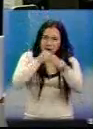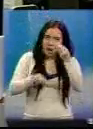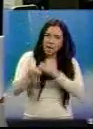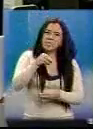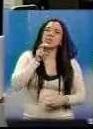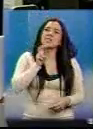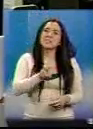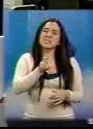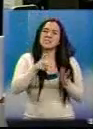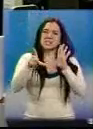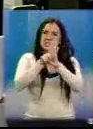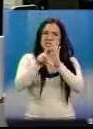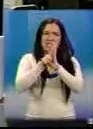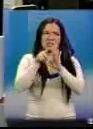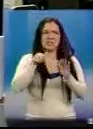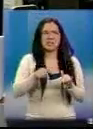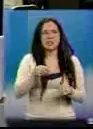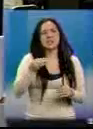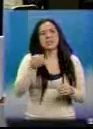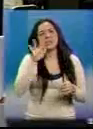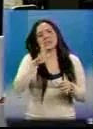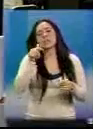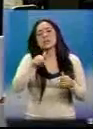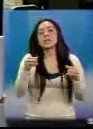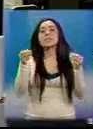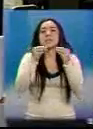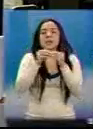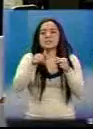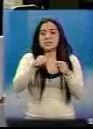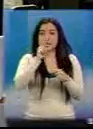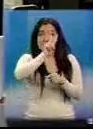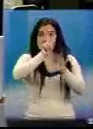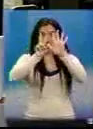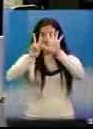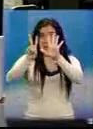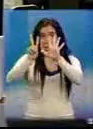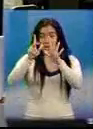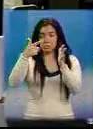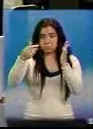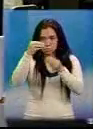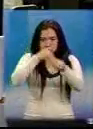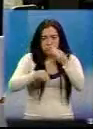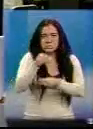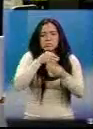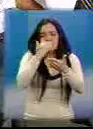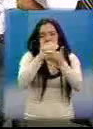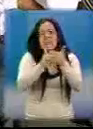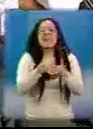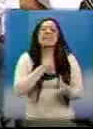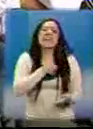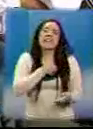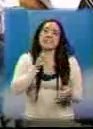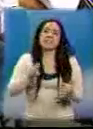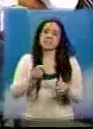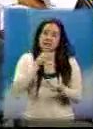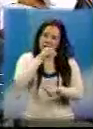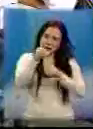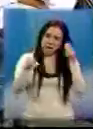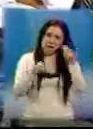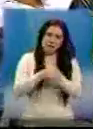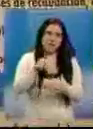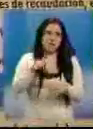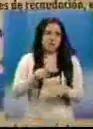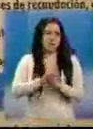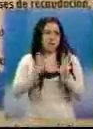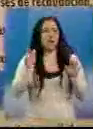está lista. Este proyecto tiene 27 artículos que cambiaría nuestra Carta Magna. La propuesta que gira en